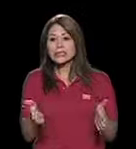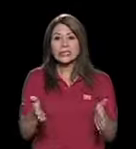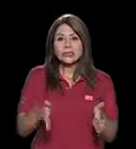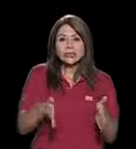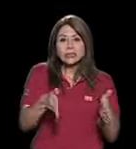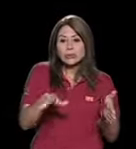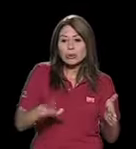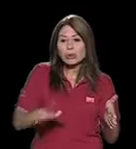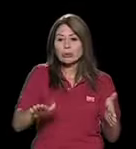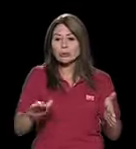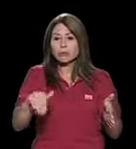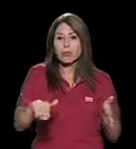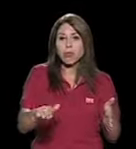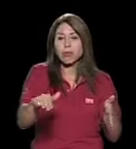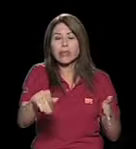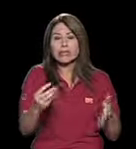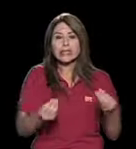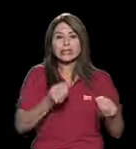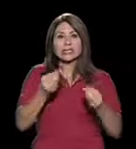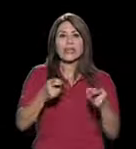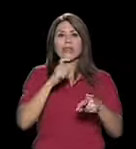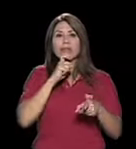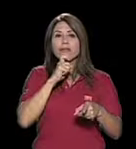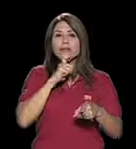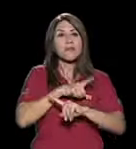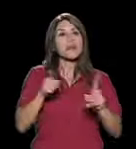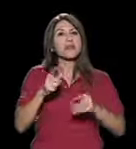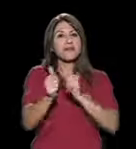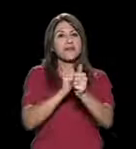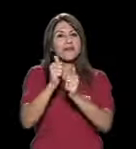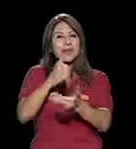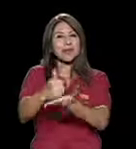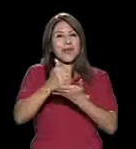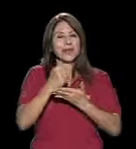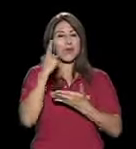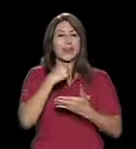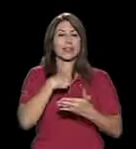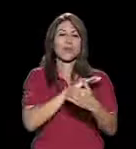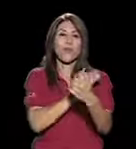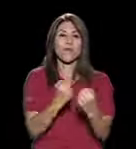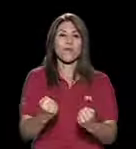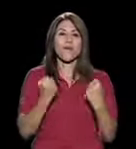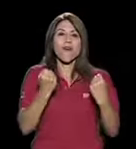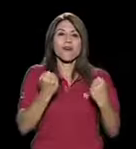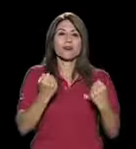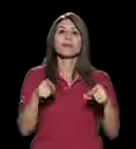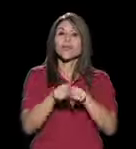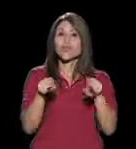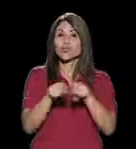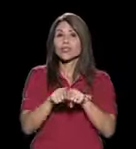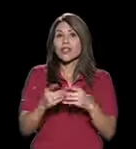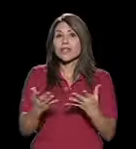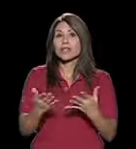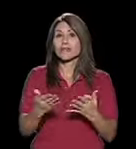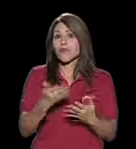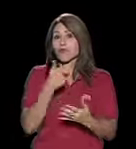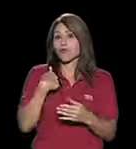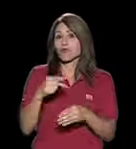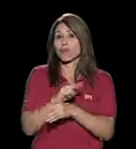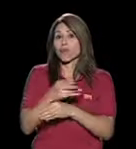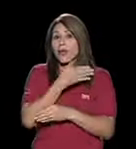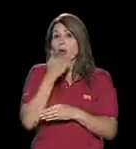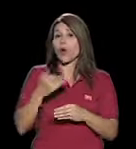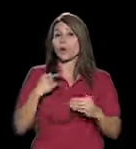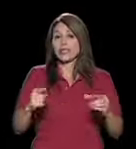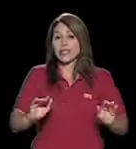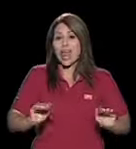subir o tiene que estar quitándose huecos o tiene que estar, y el deporte lo que hace es que me ayuda a estar más fuerte, verdad, inclusive a manejar mejor mi